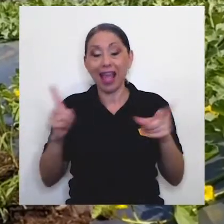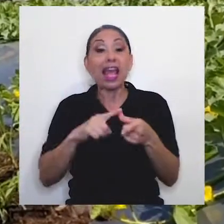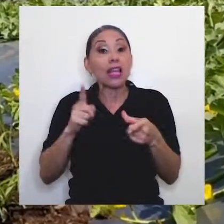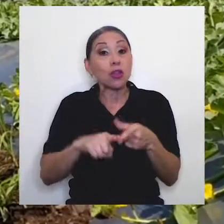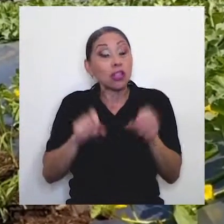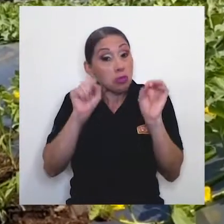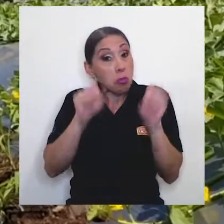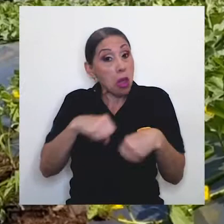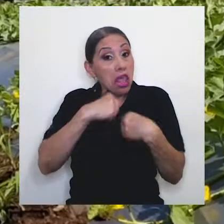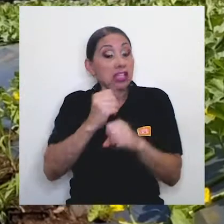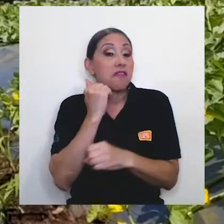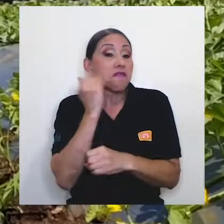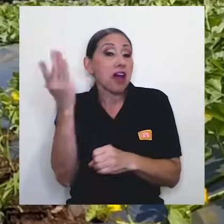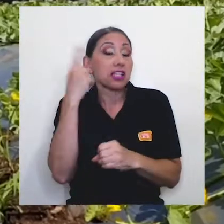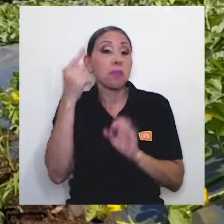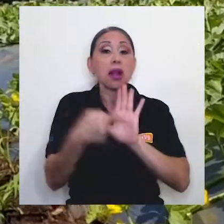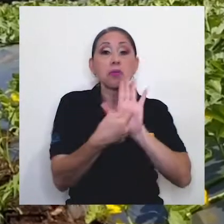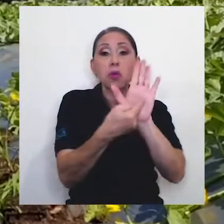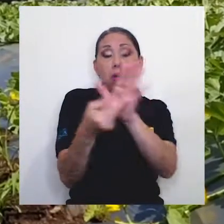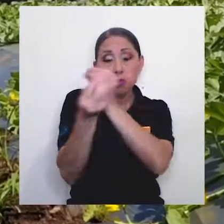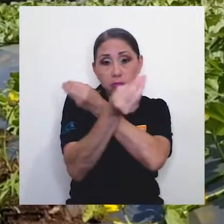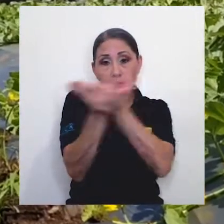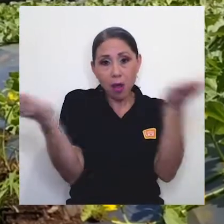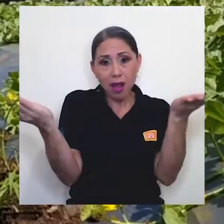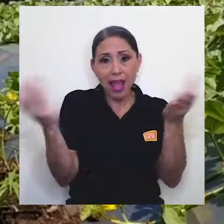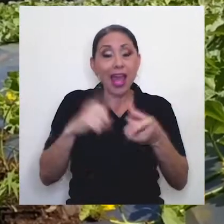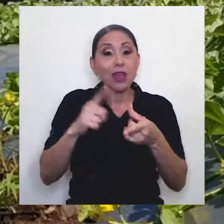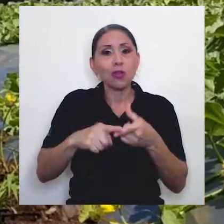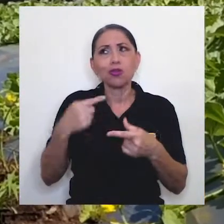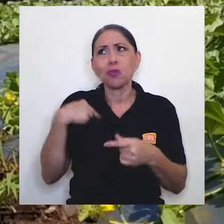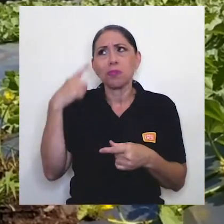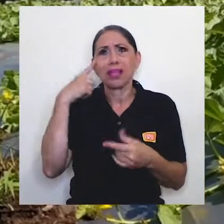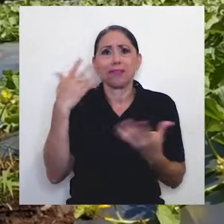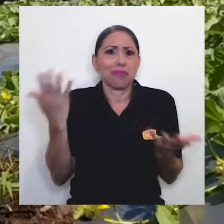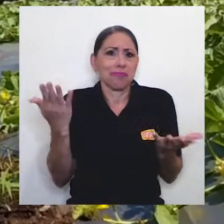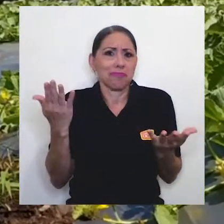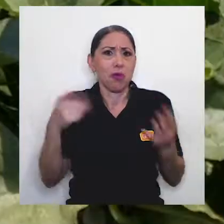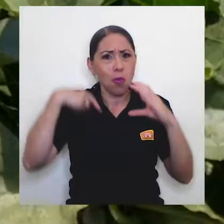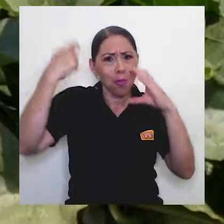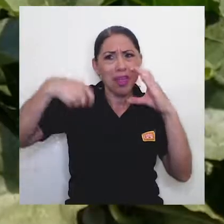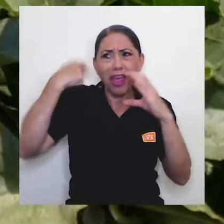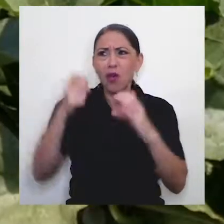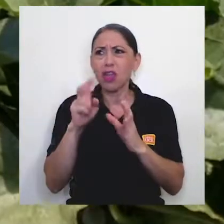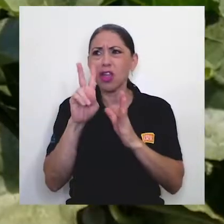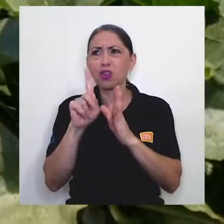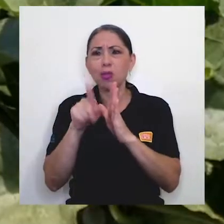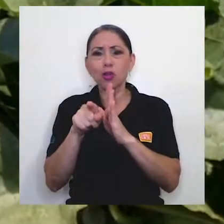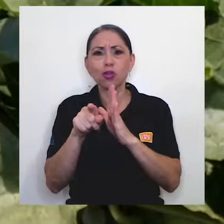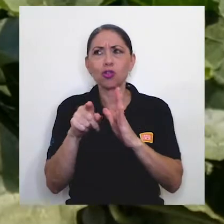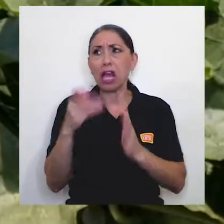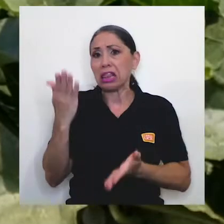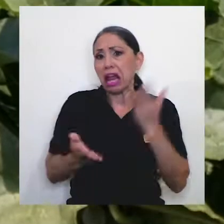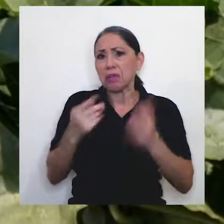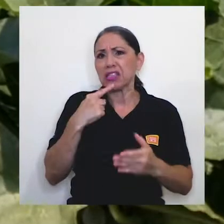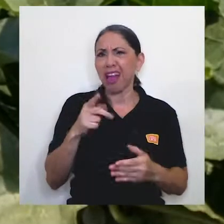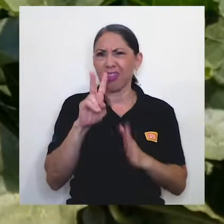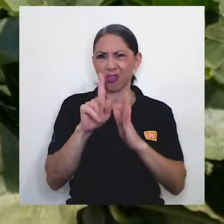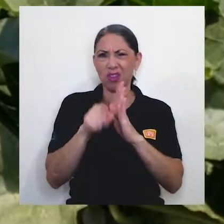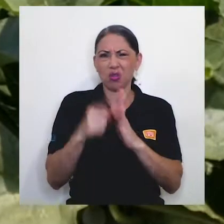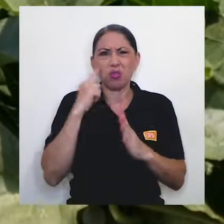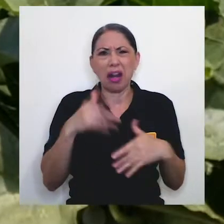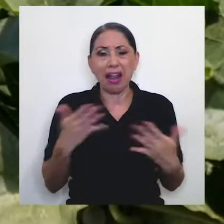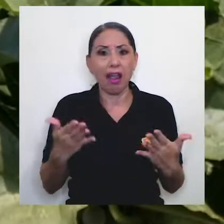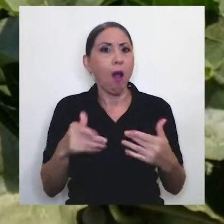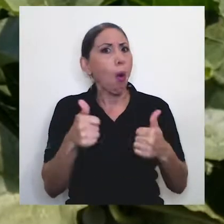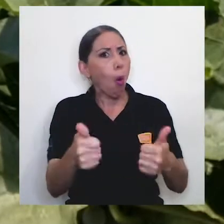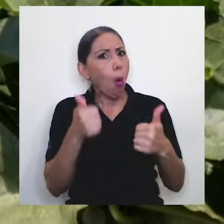conocer que son sencillas y que uno al principio piensa, pero ¿de qué sirve eso un día o dos minutos? Pues sirve de mucho porque entonces ya empieza